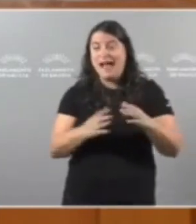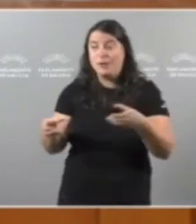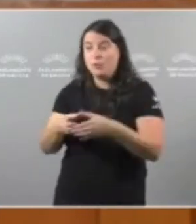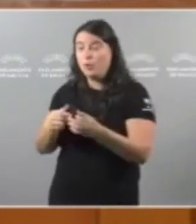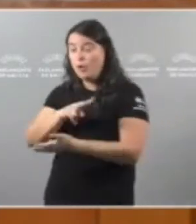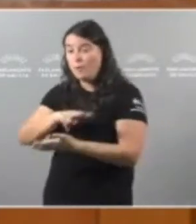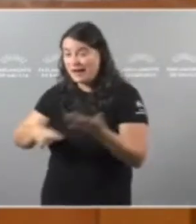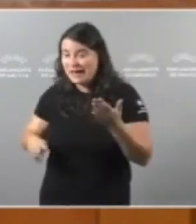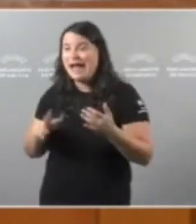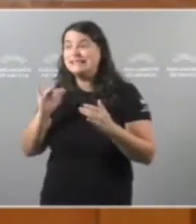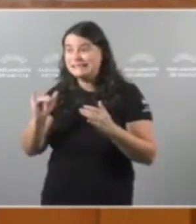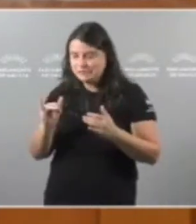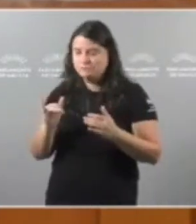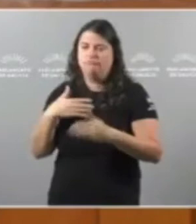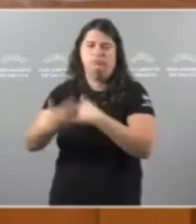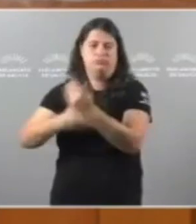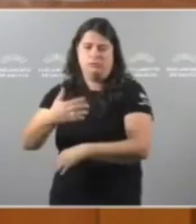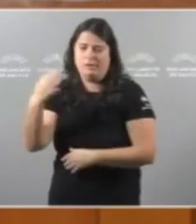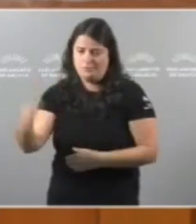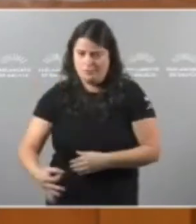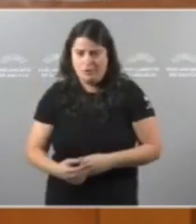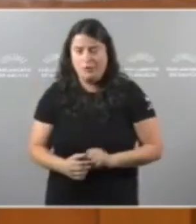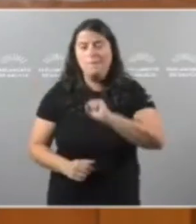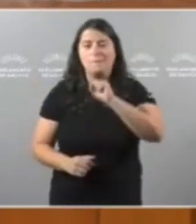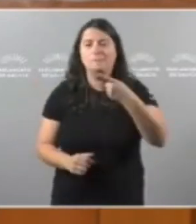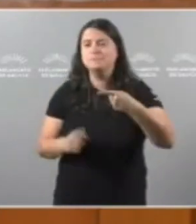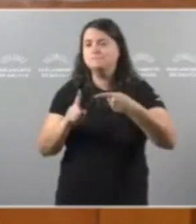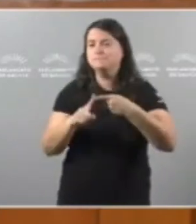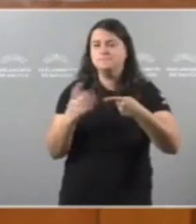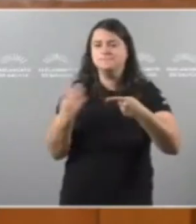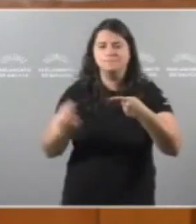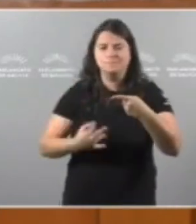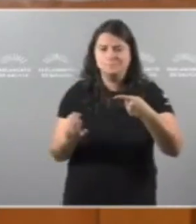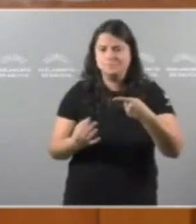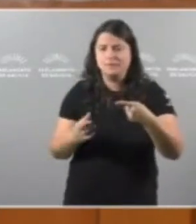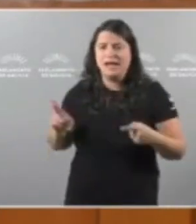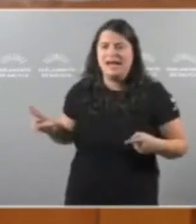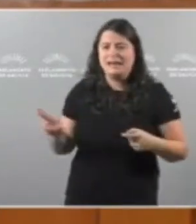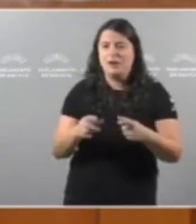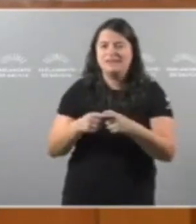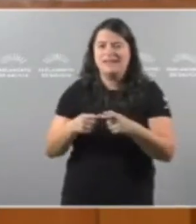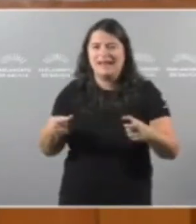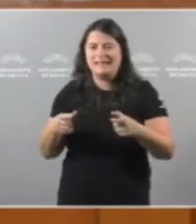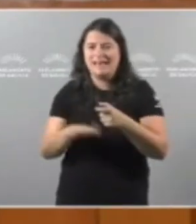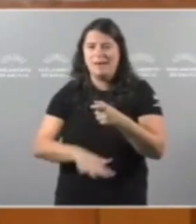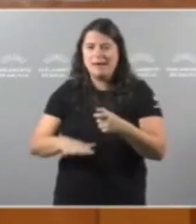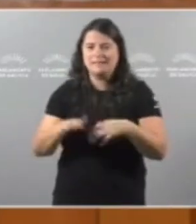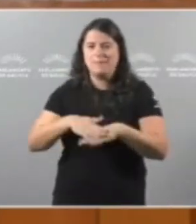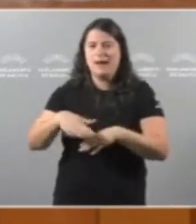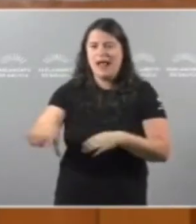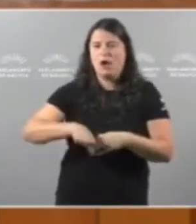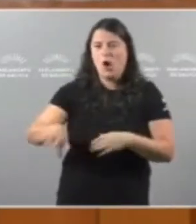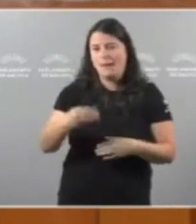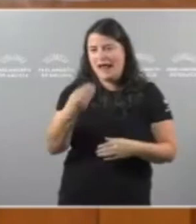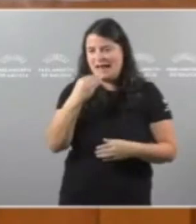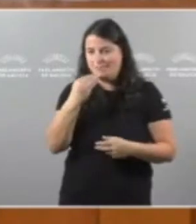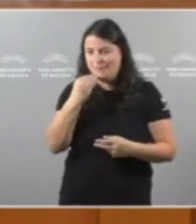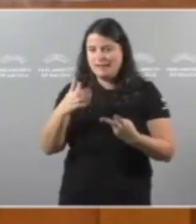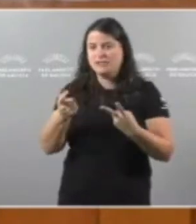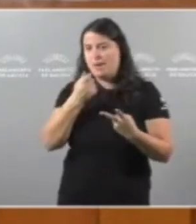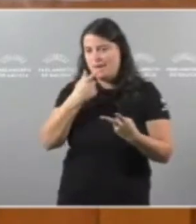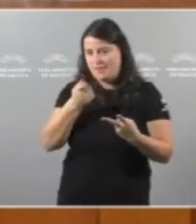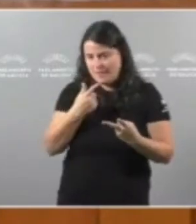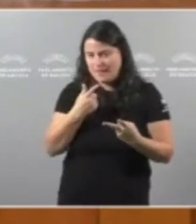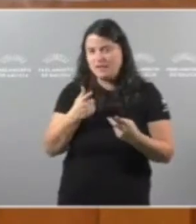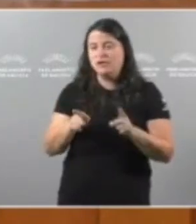goberno Do BNG A primeira Recuperar A tarxeta Básica Para a compra De alimentos E de medicinas